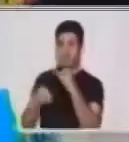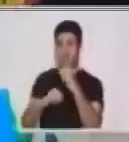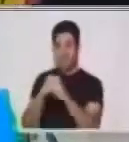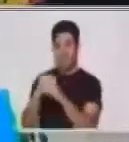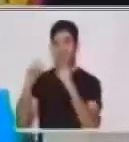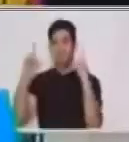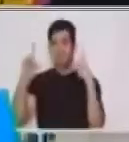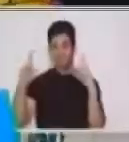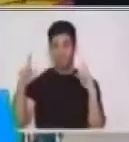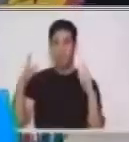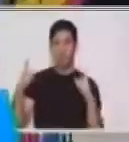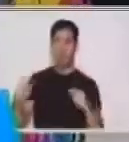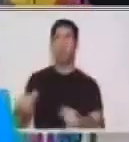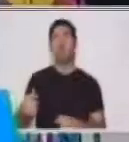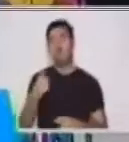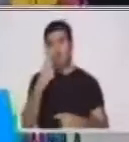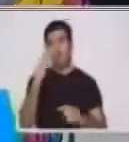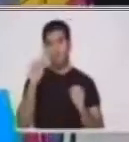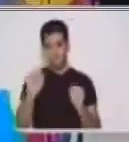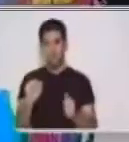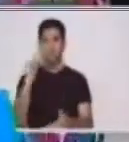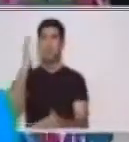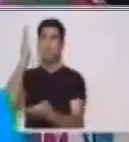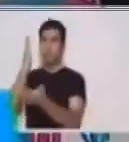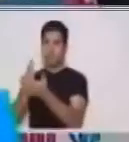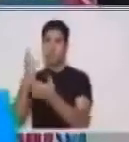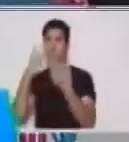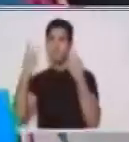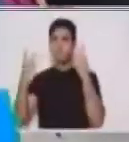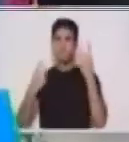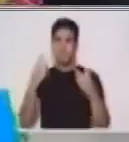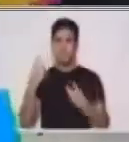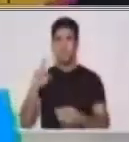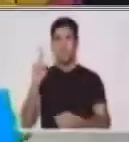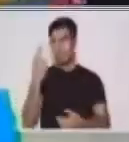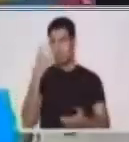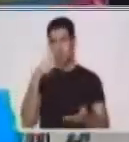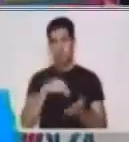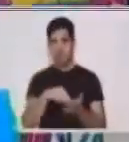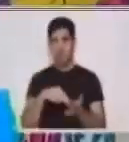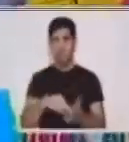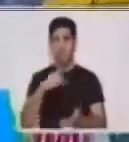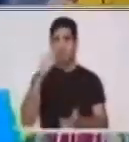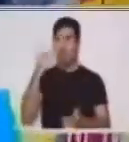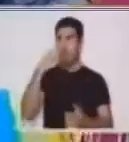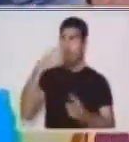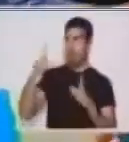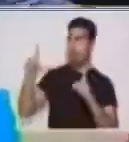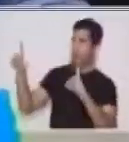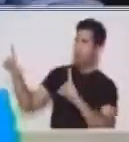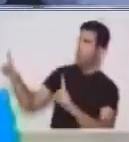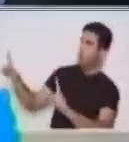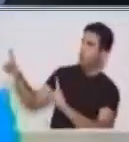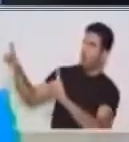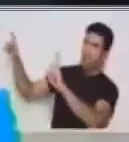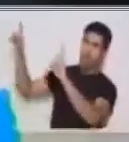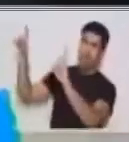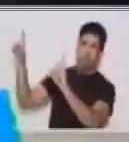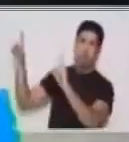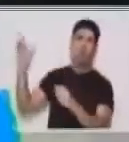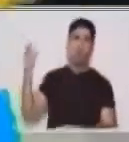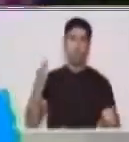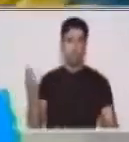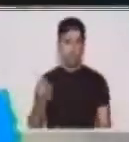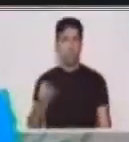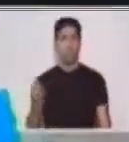fotografías y si podemos visitar Zompango y Santiago el 1 de noviembre vamos a ver esas obras de arte y podremos